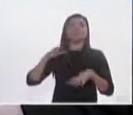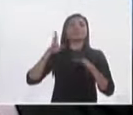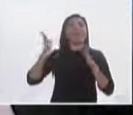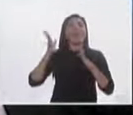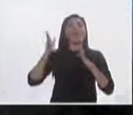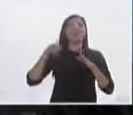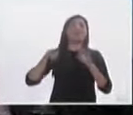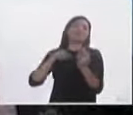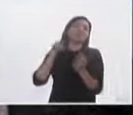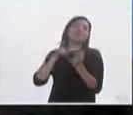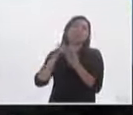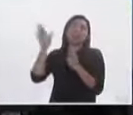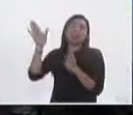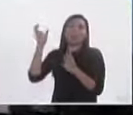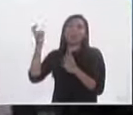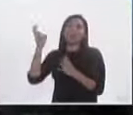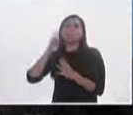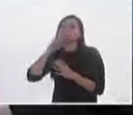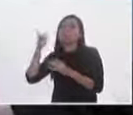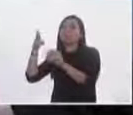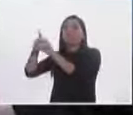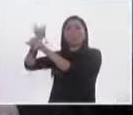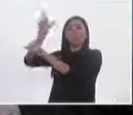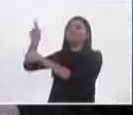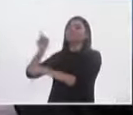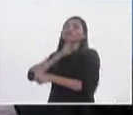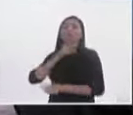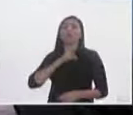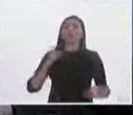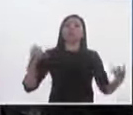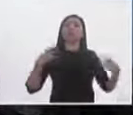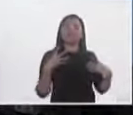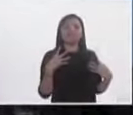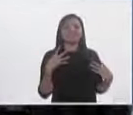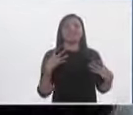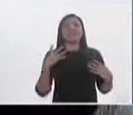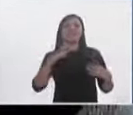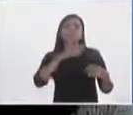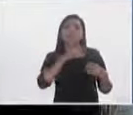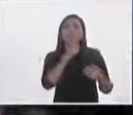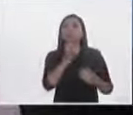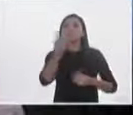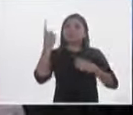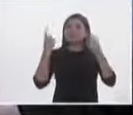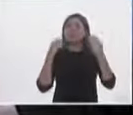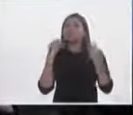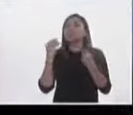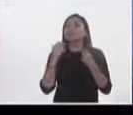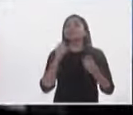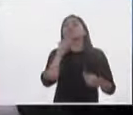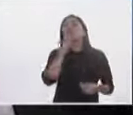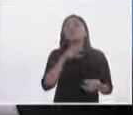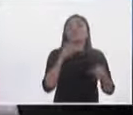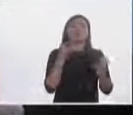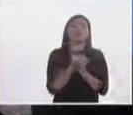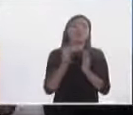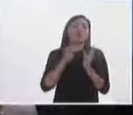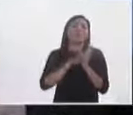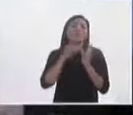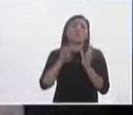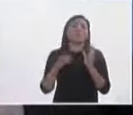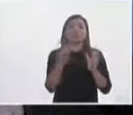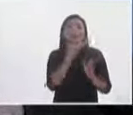político. De todo esto se condensa estas candidaturas, ya en este caso